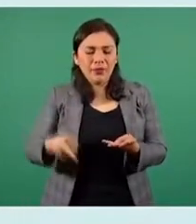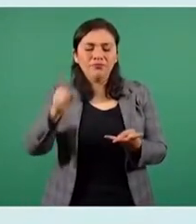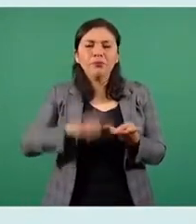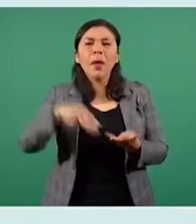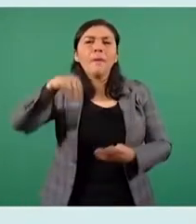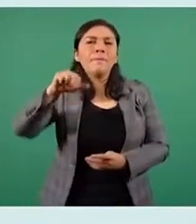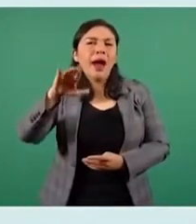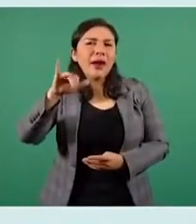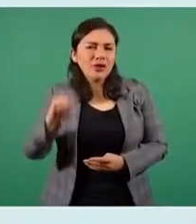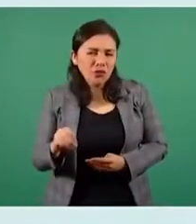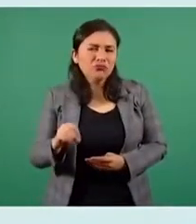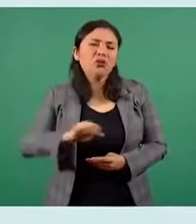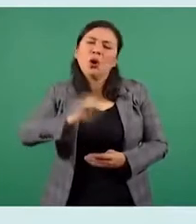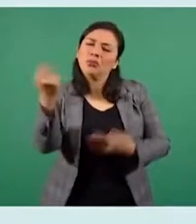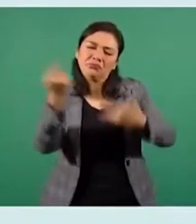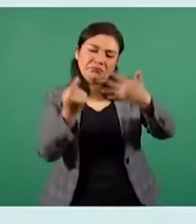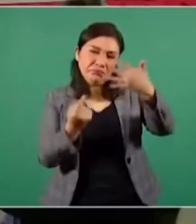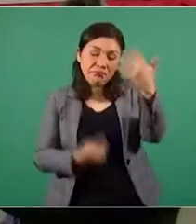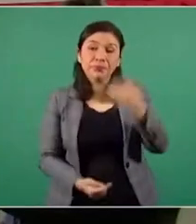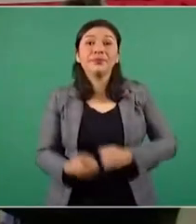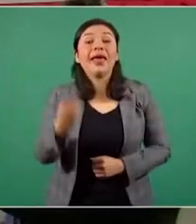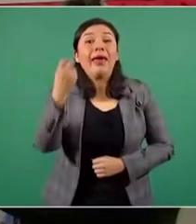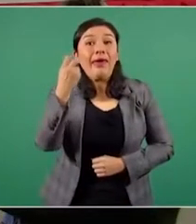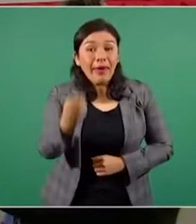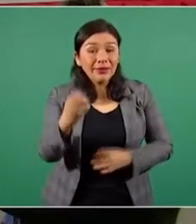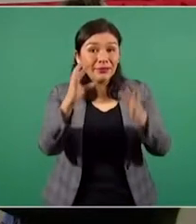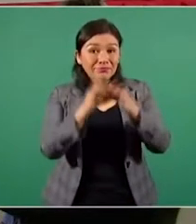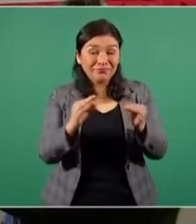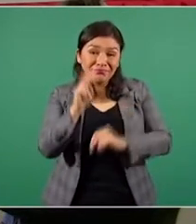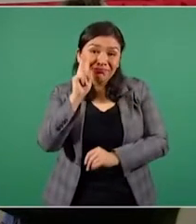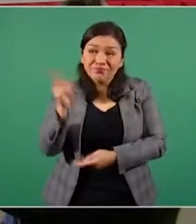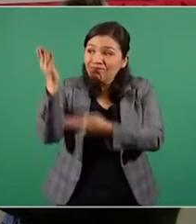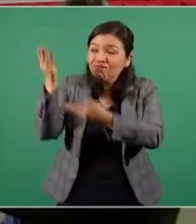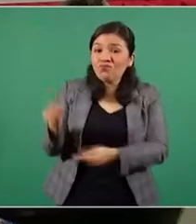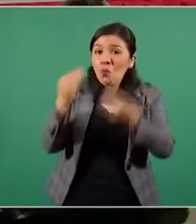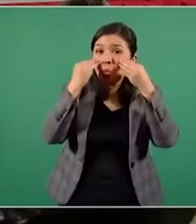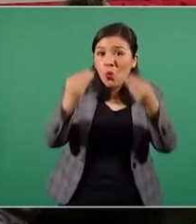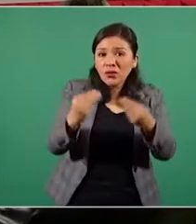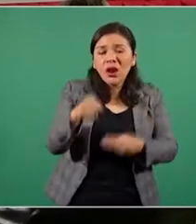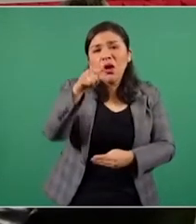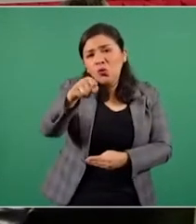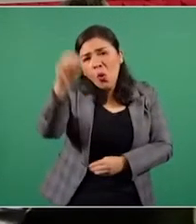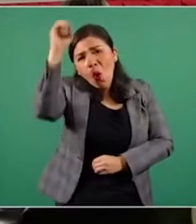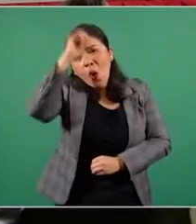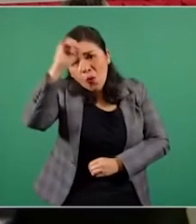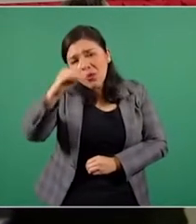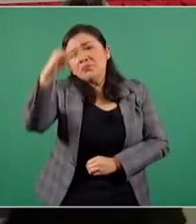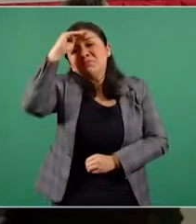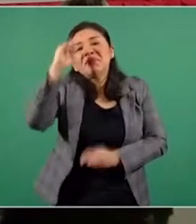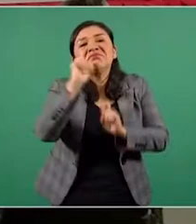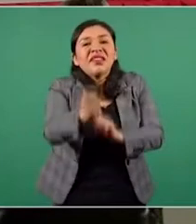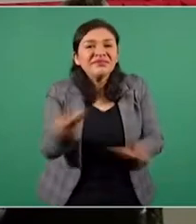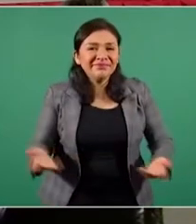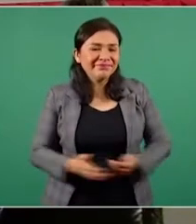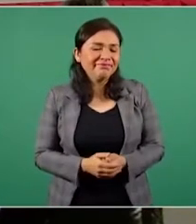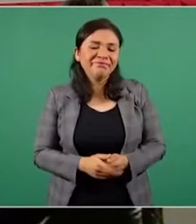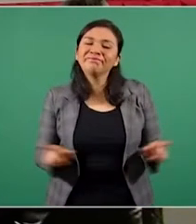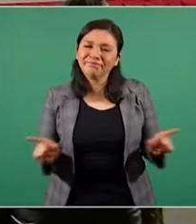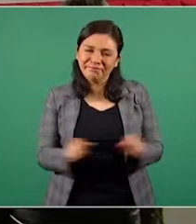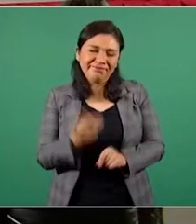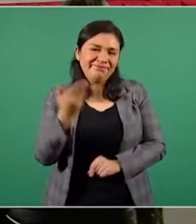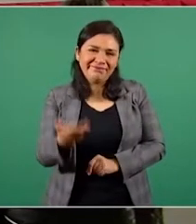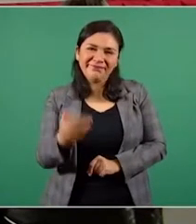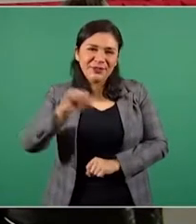entre otros. Este análisis habla por sí solo. Saque usted sus conclusiones. Es todo, señor